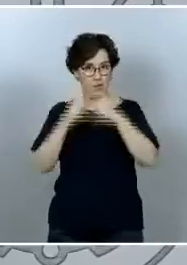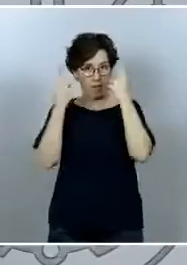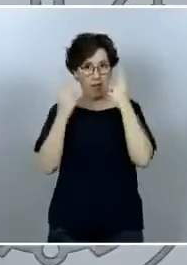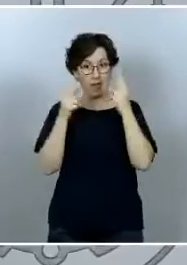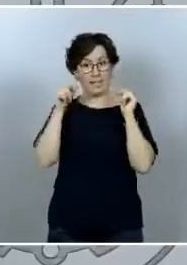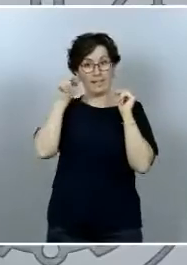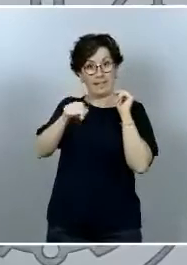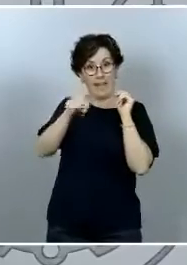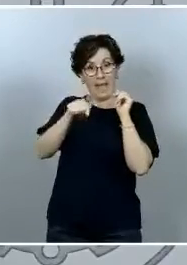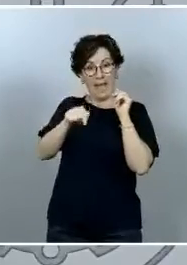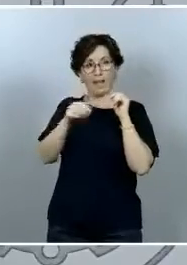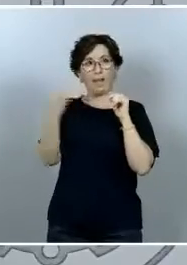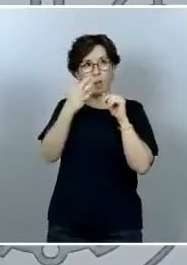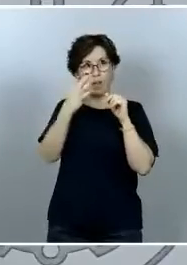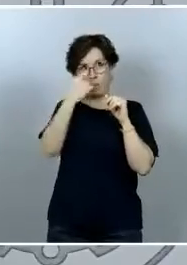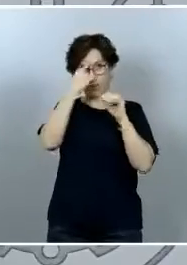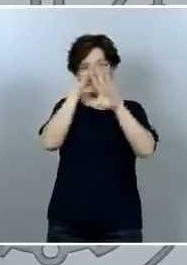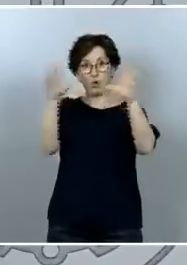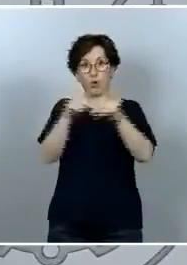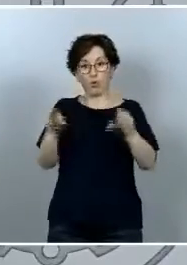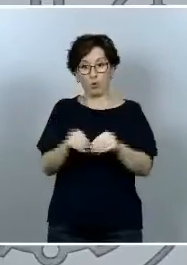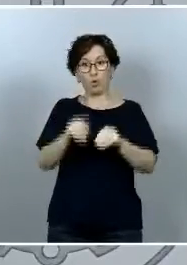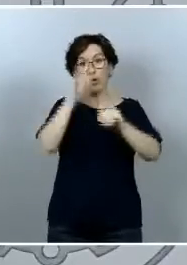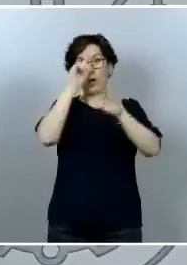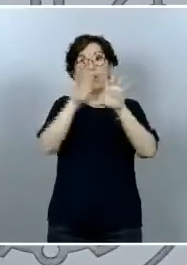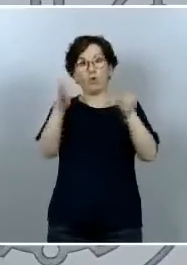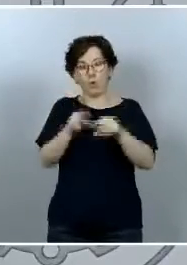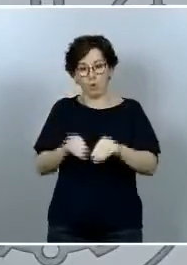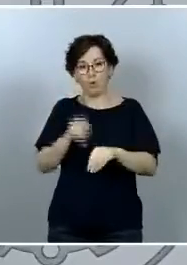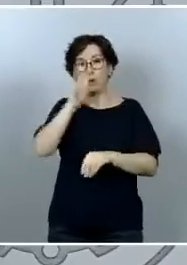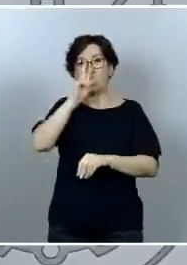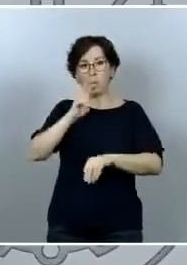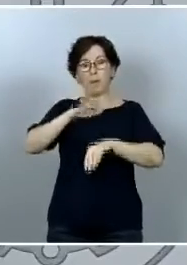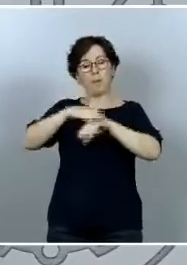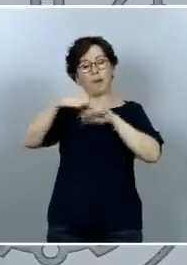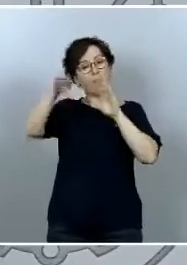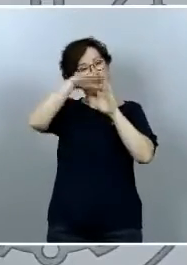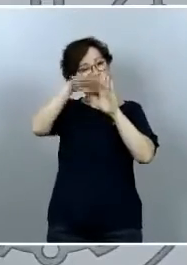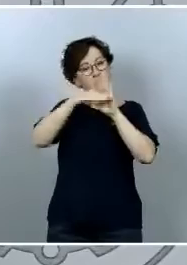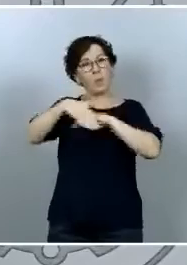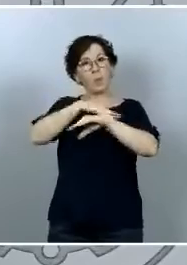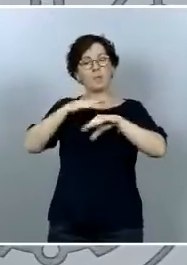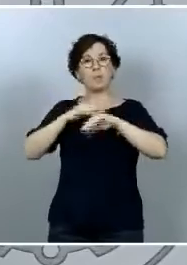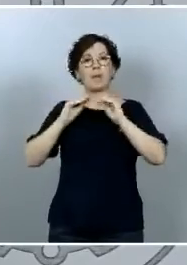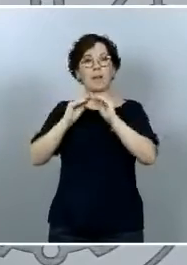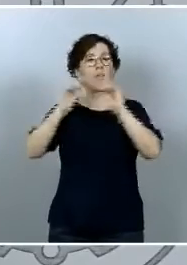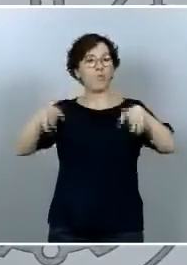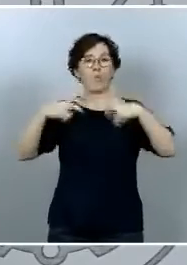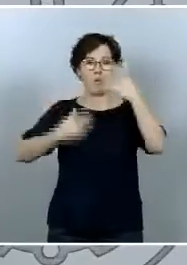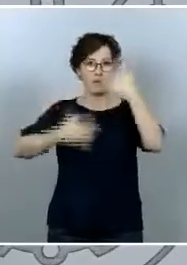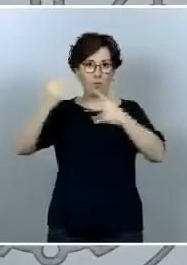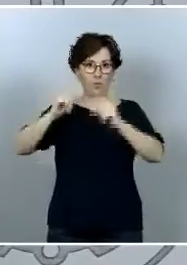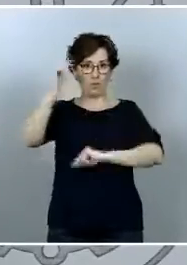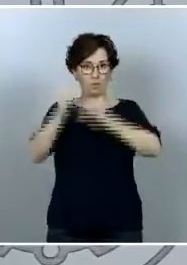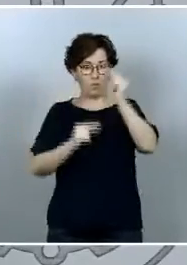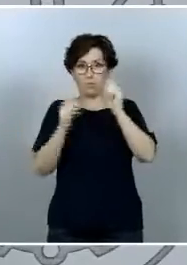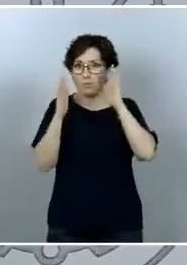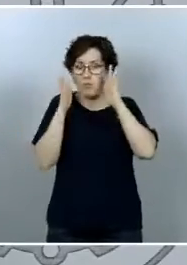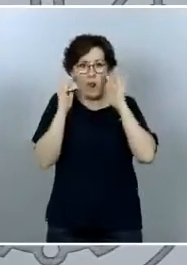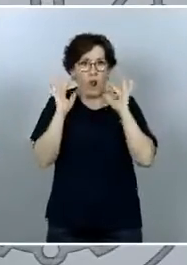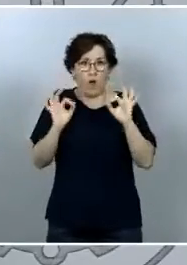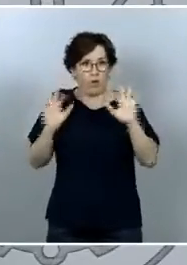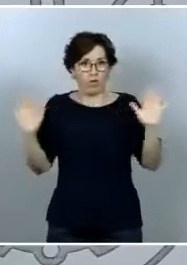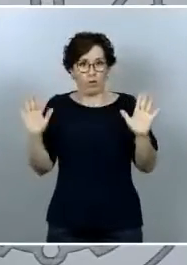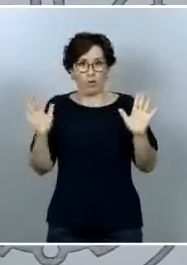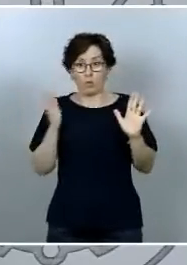mí tienen que servir de base para que podamos elaborar esas nuevas cuentas públicas y es lógico y de sentido común si nos ponemos de acuerdo